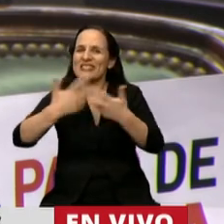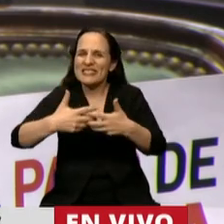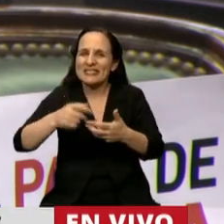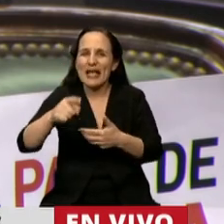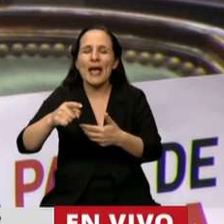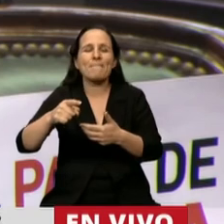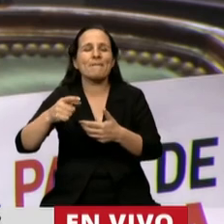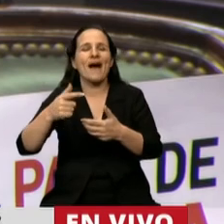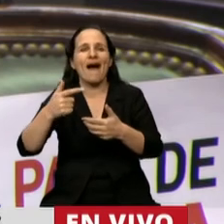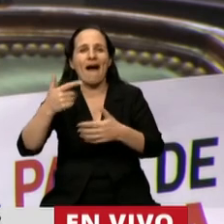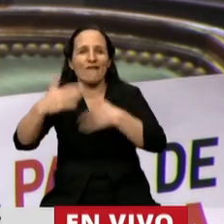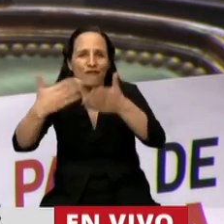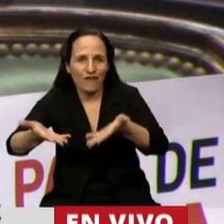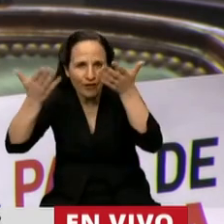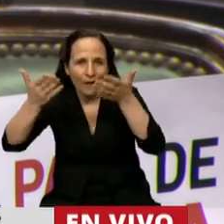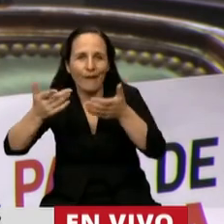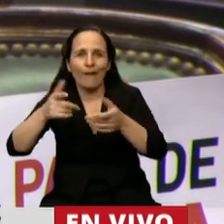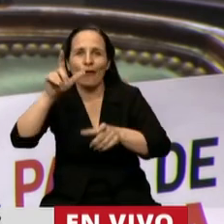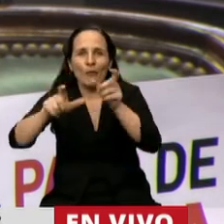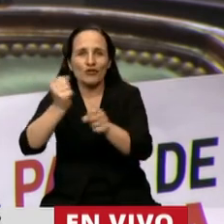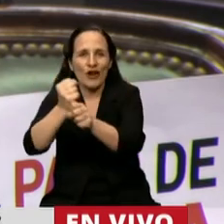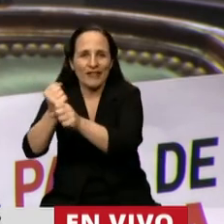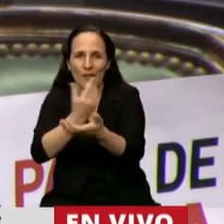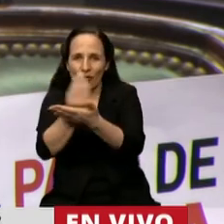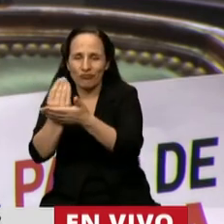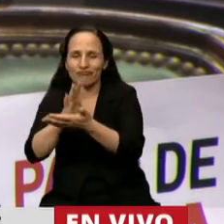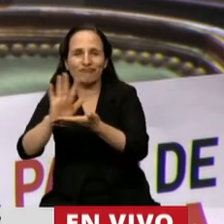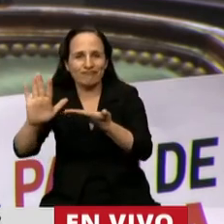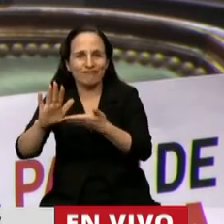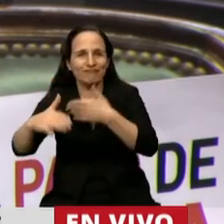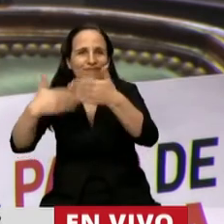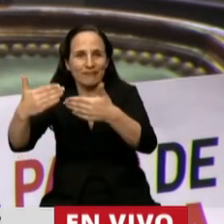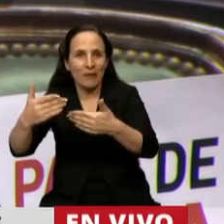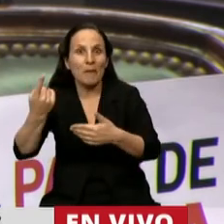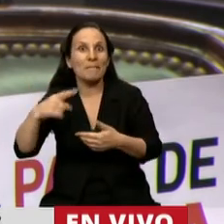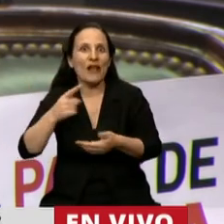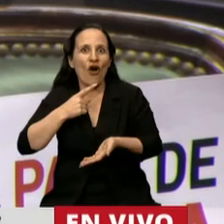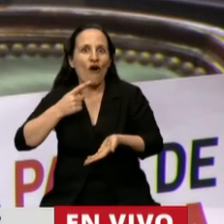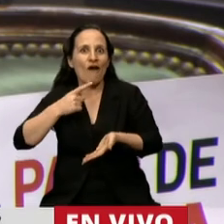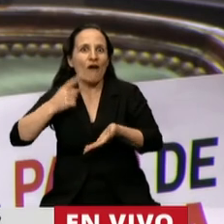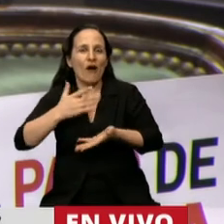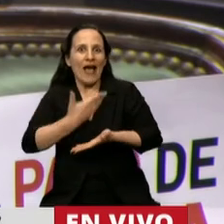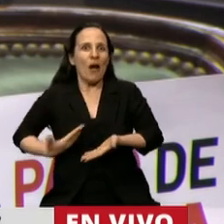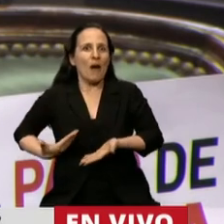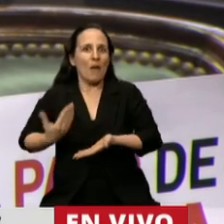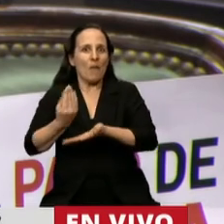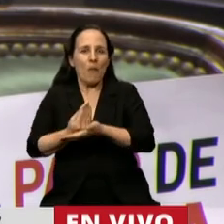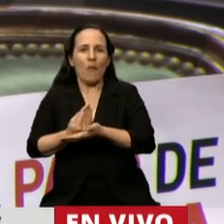creación de puestos de trabajo que deberían venir de la mano de un plan de desarrollo público, que sea gestionado por